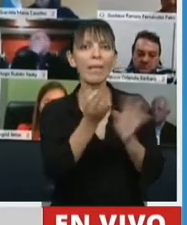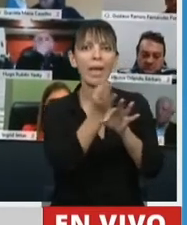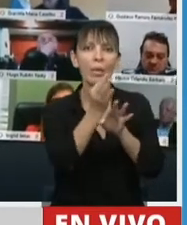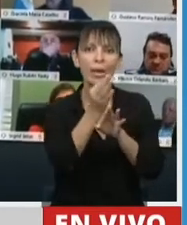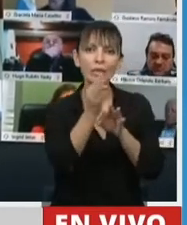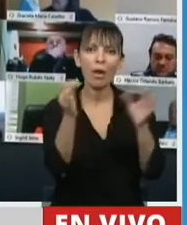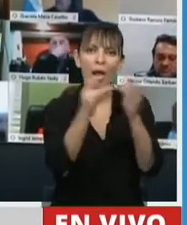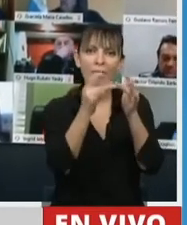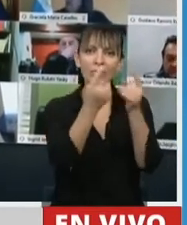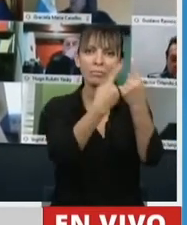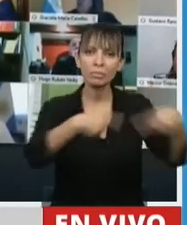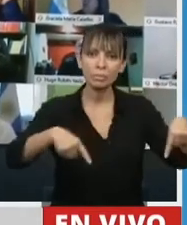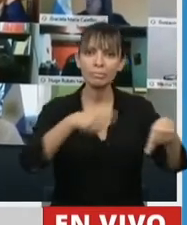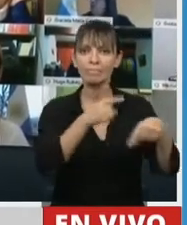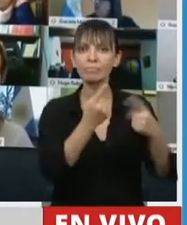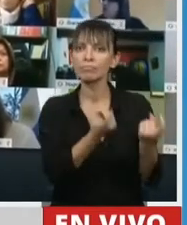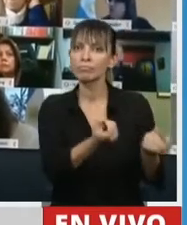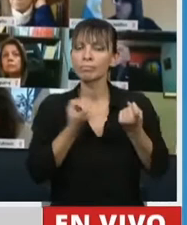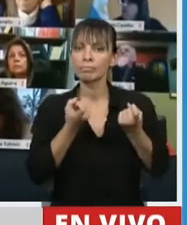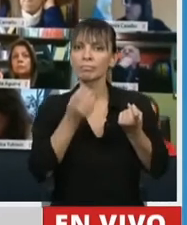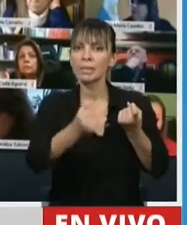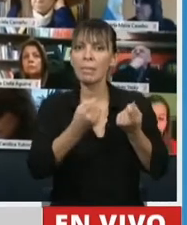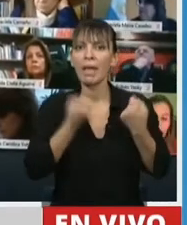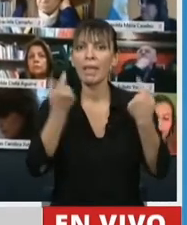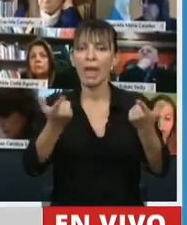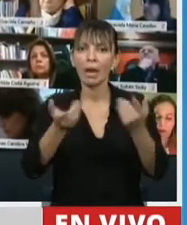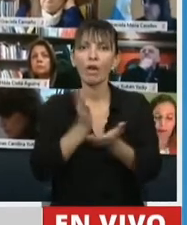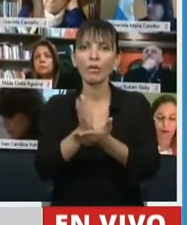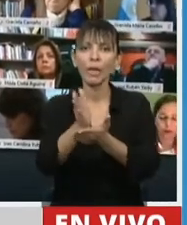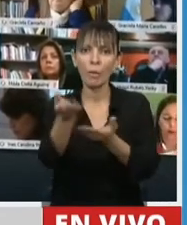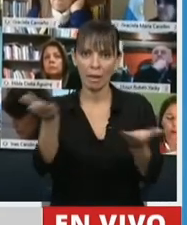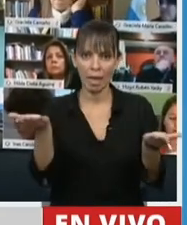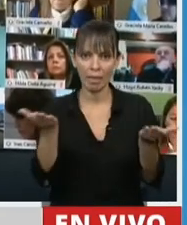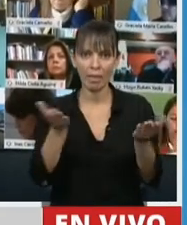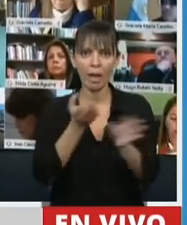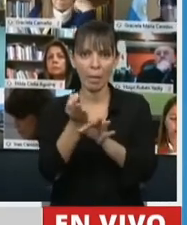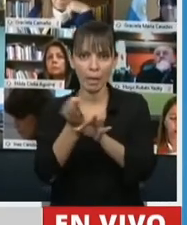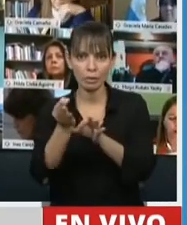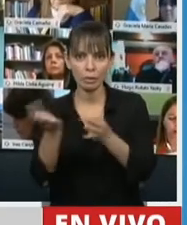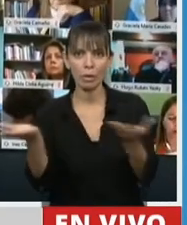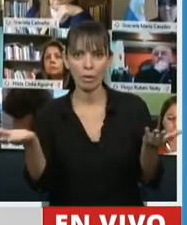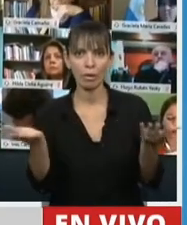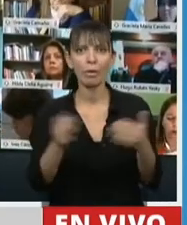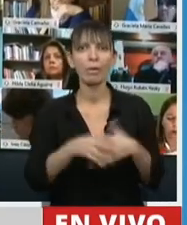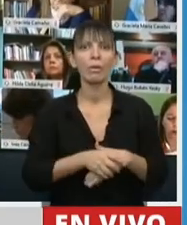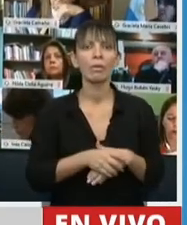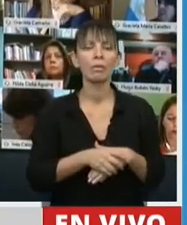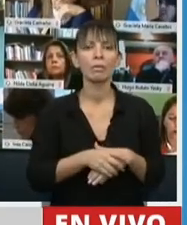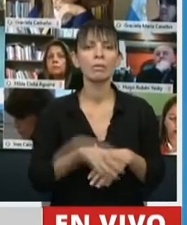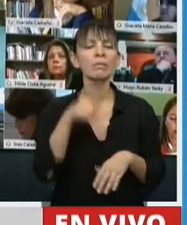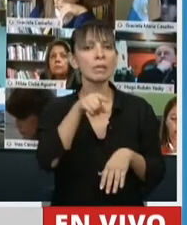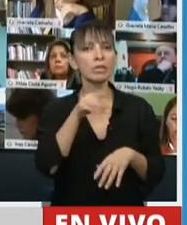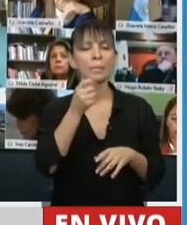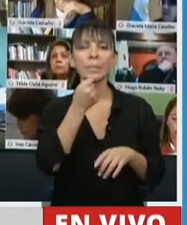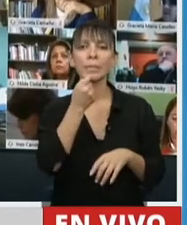fundamental en muchos casos para garantizar el acceso a la educación y de eso en la